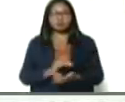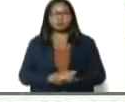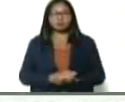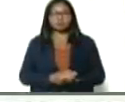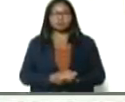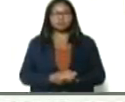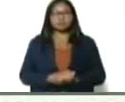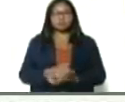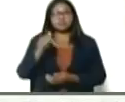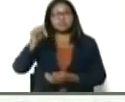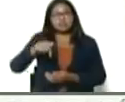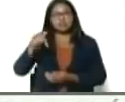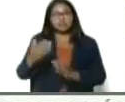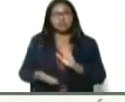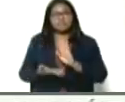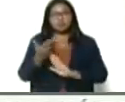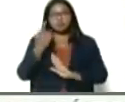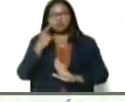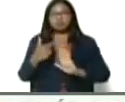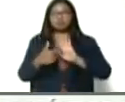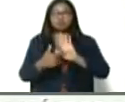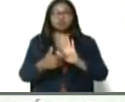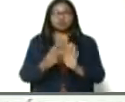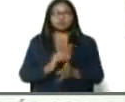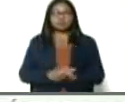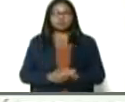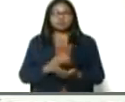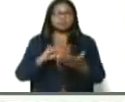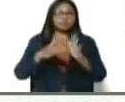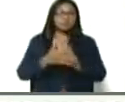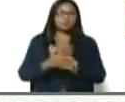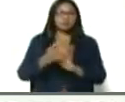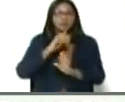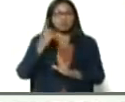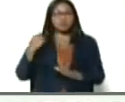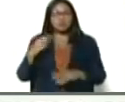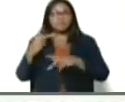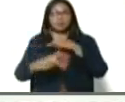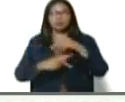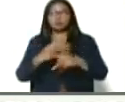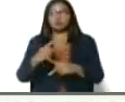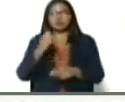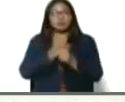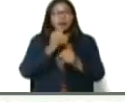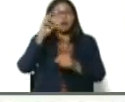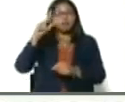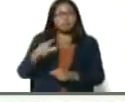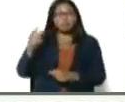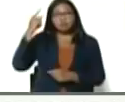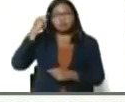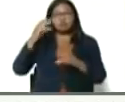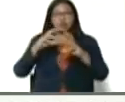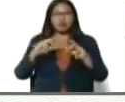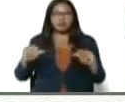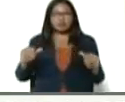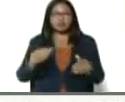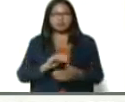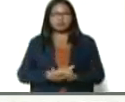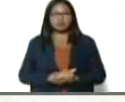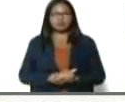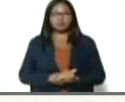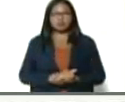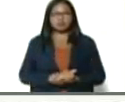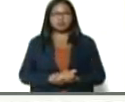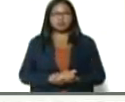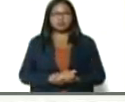Portuguesa, es importante señalar, que, tenemos unos productores, que trabajan todos los días, la tierra, y que, de